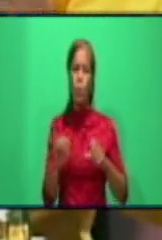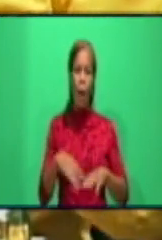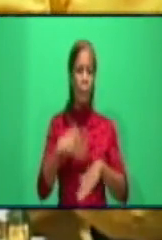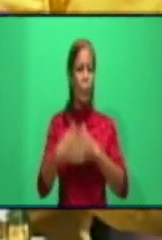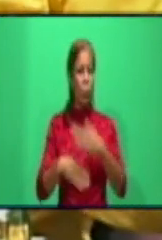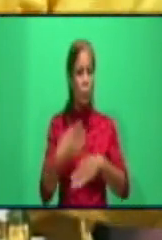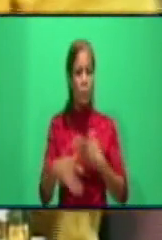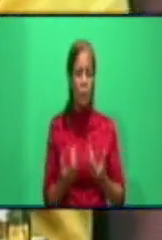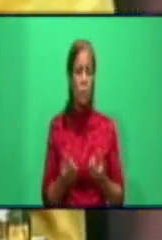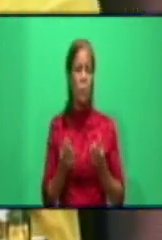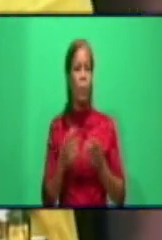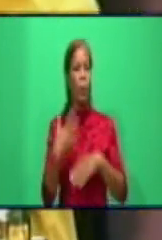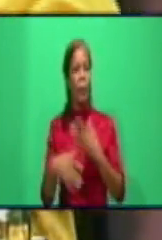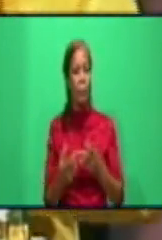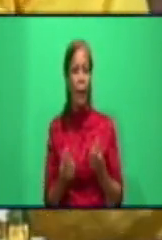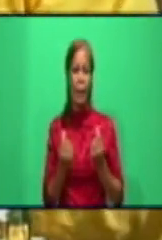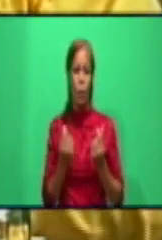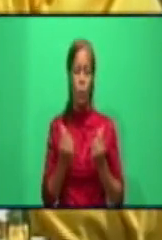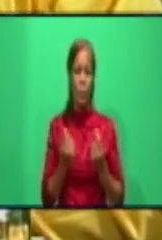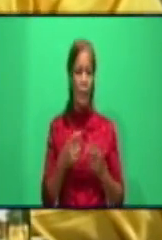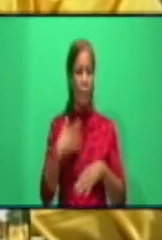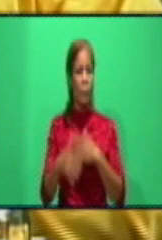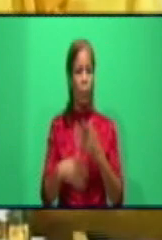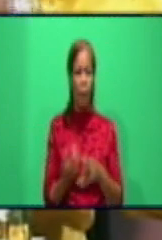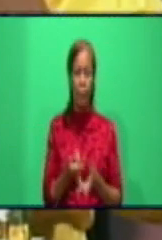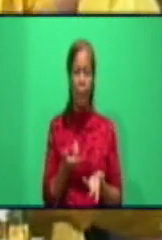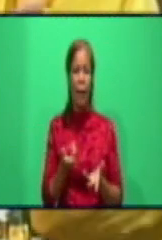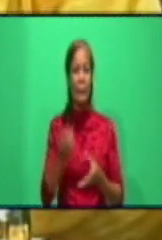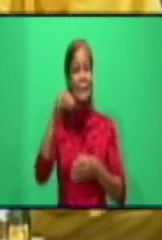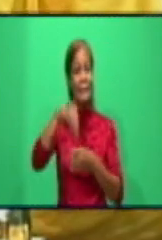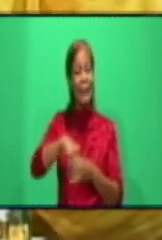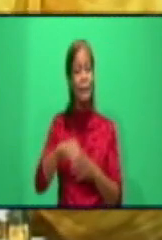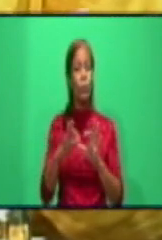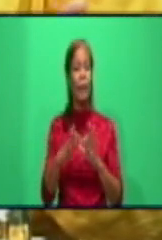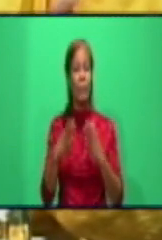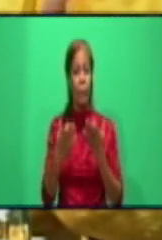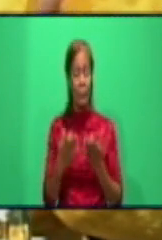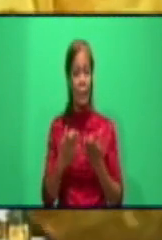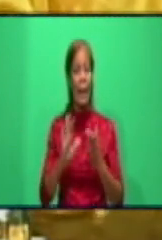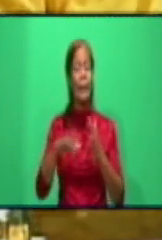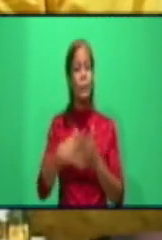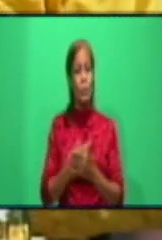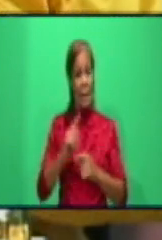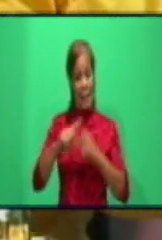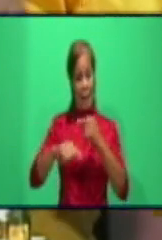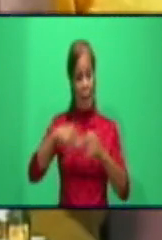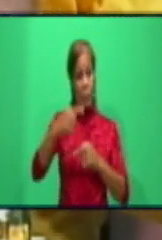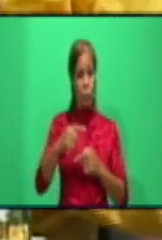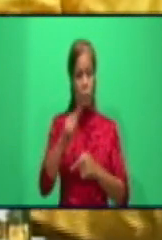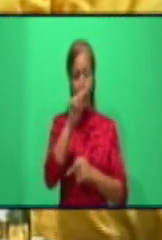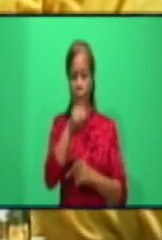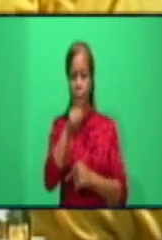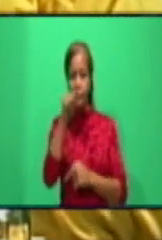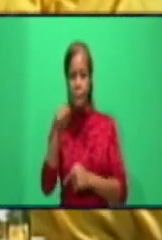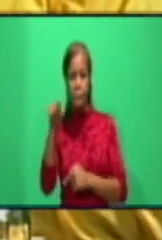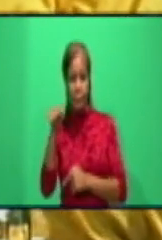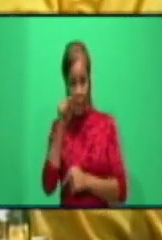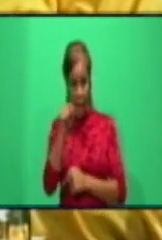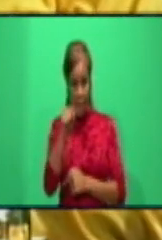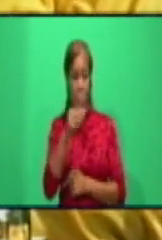y que también otras personas están en su estudio. En la próxima diapositiva, nosotros podemos encontrar